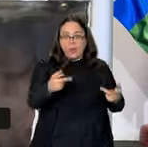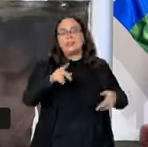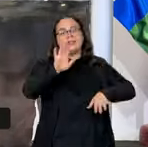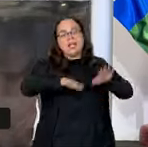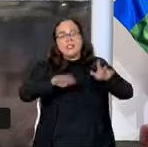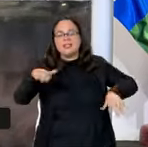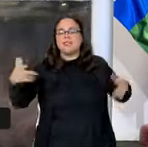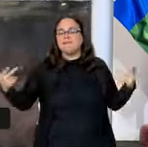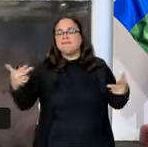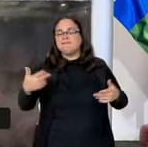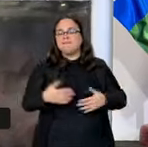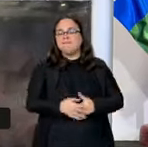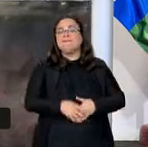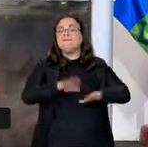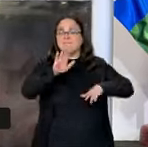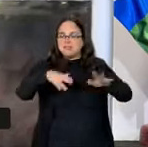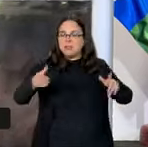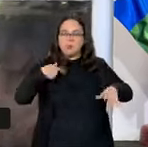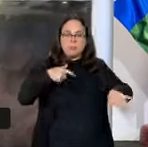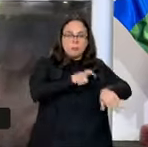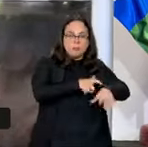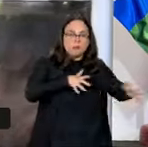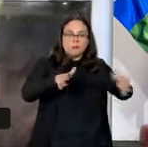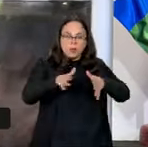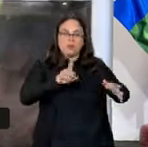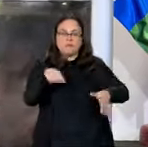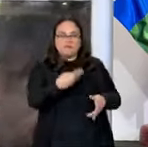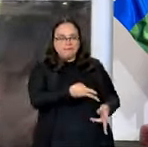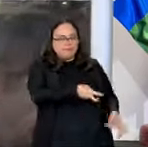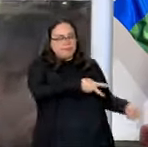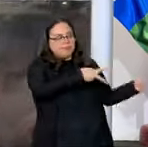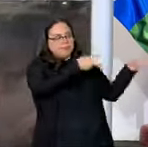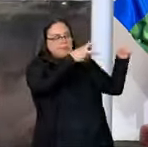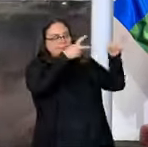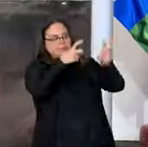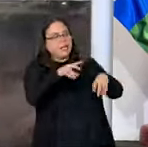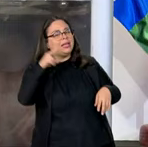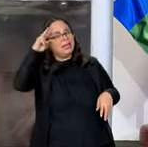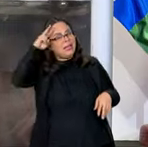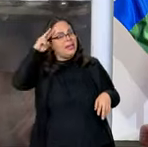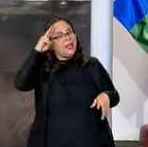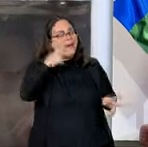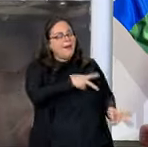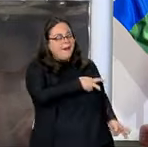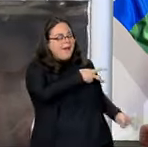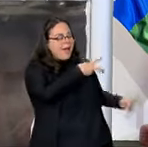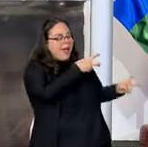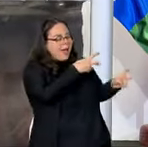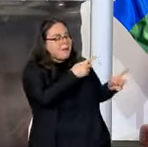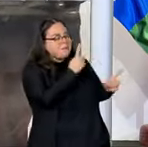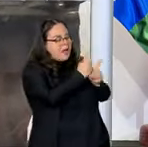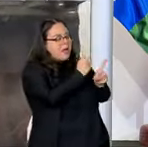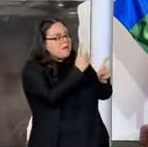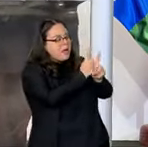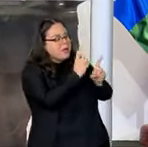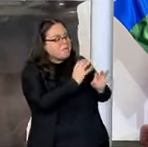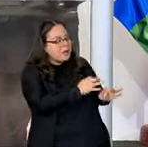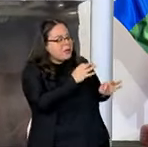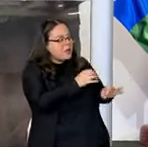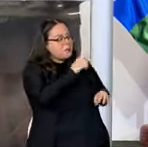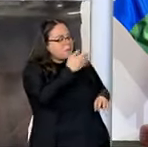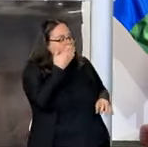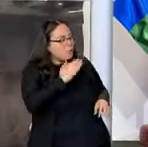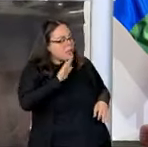Son cosas que a gente va observando y que son cosas que ahora debemos decir que todo lo que fue